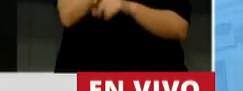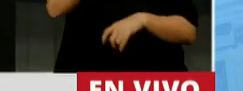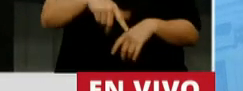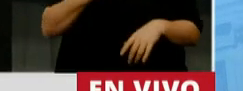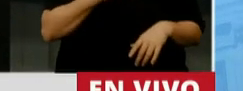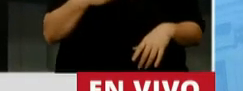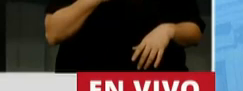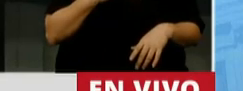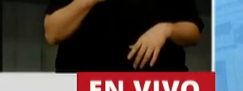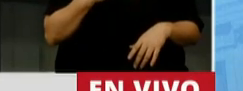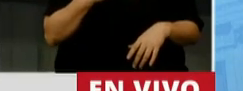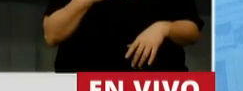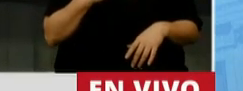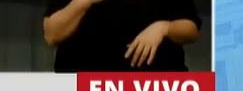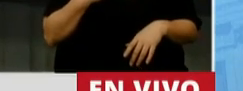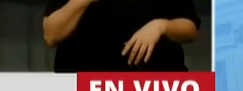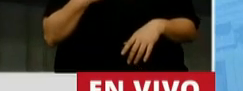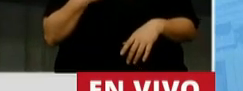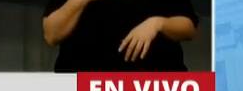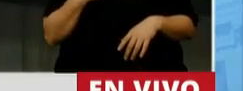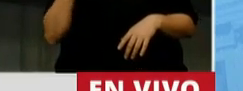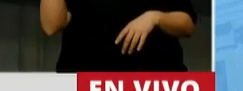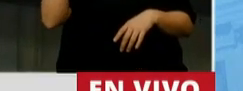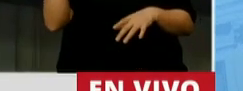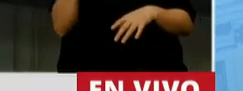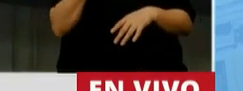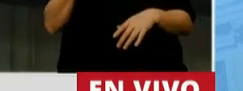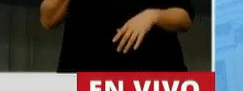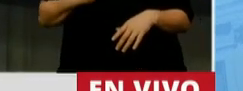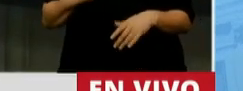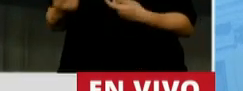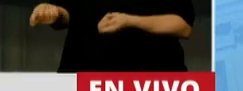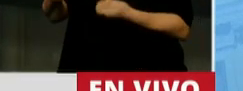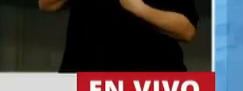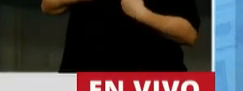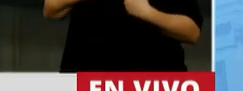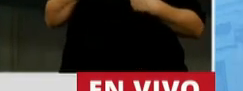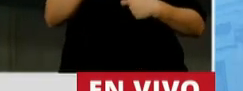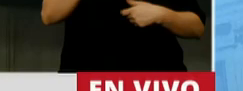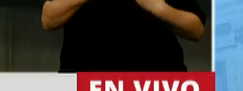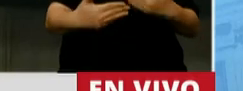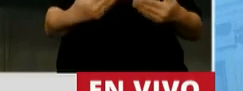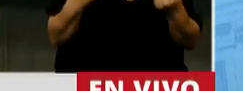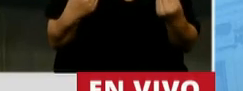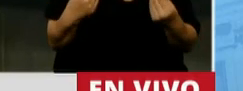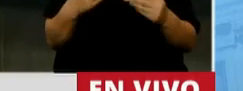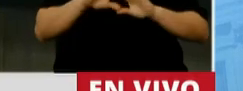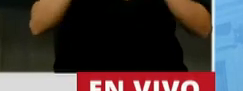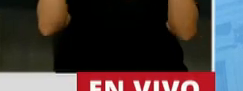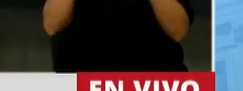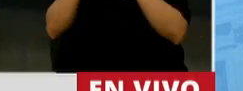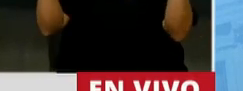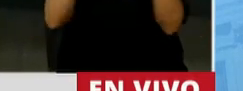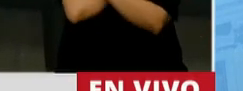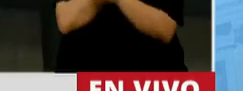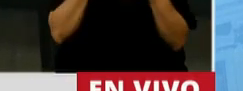el país que recibimos y el país que sobre eso que recibimos vino el problema del mundo, el de